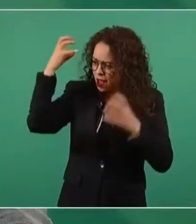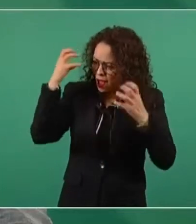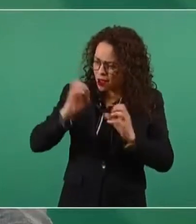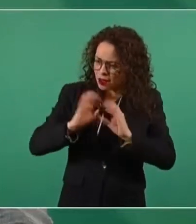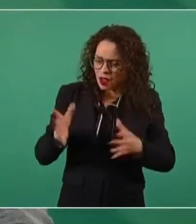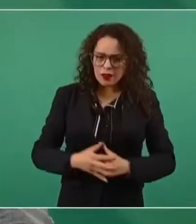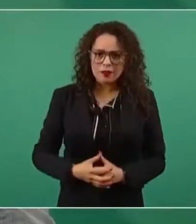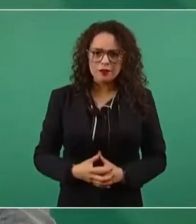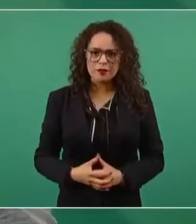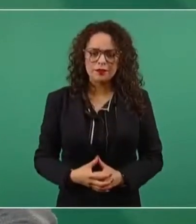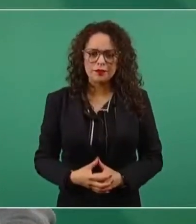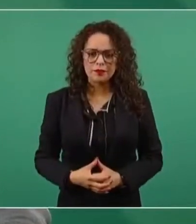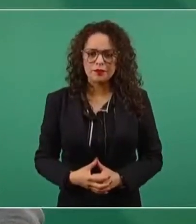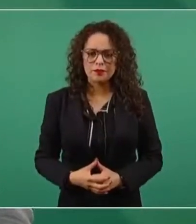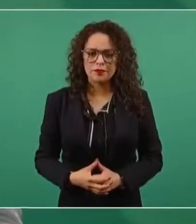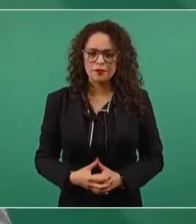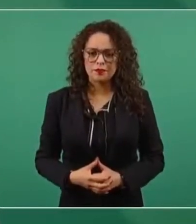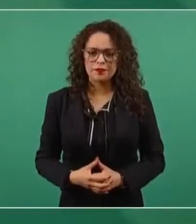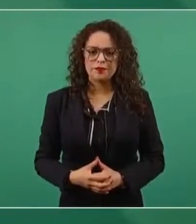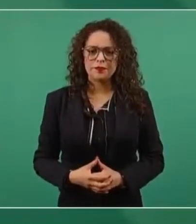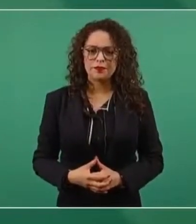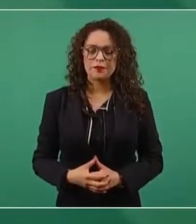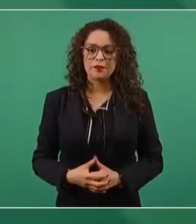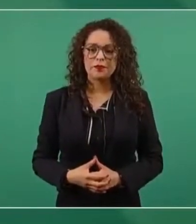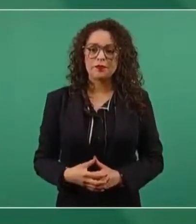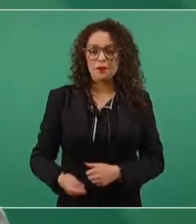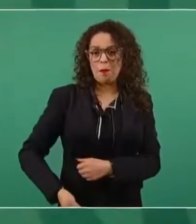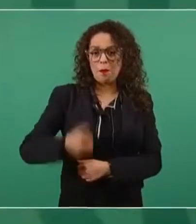tiene que poner por delante la verdad,